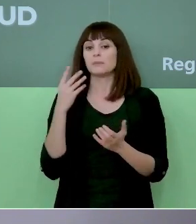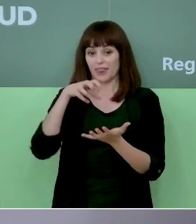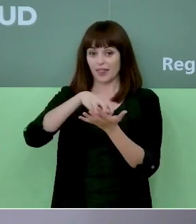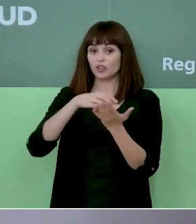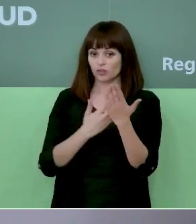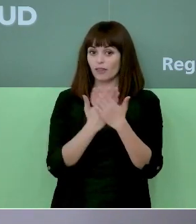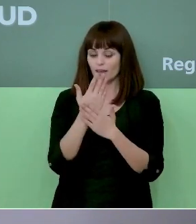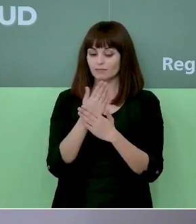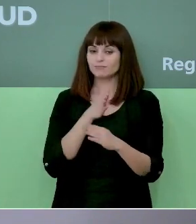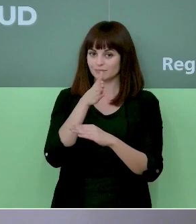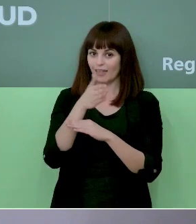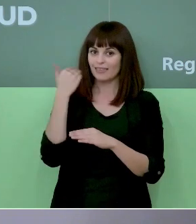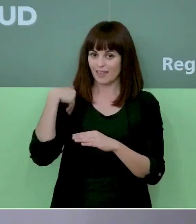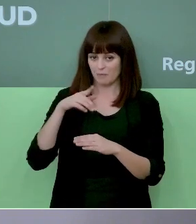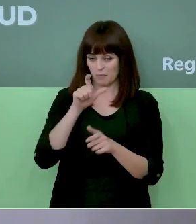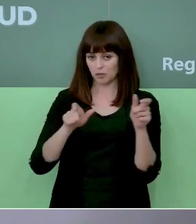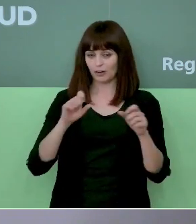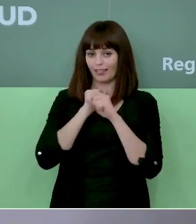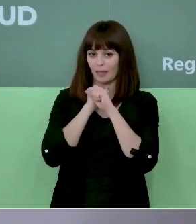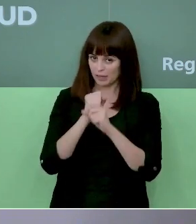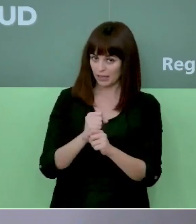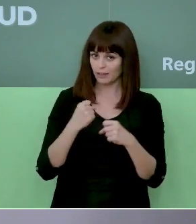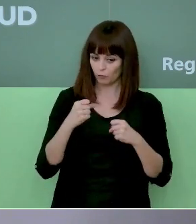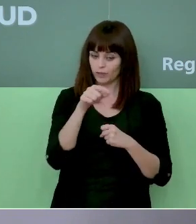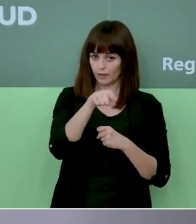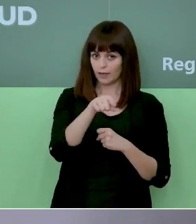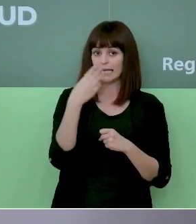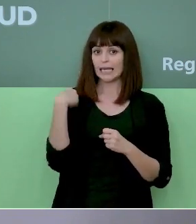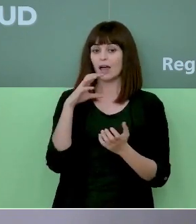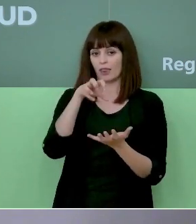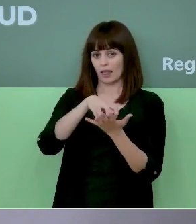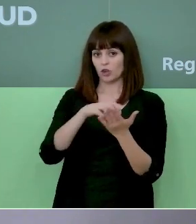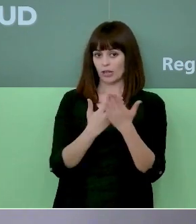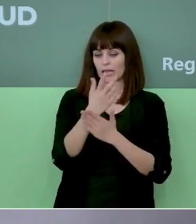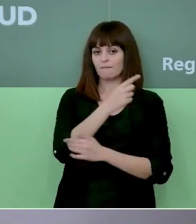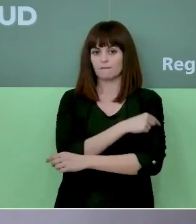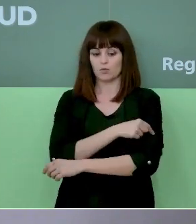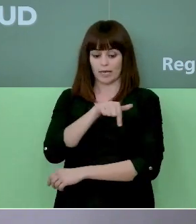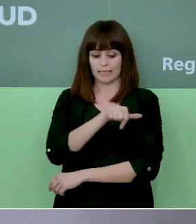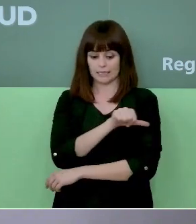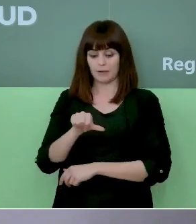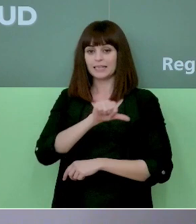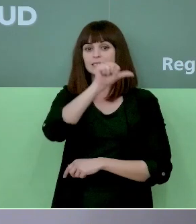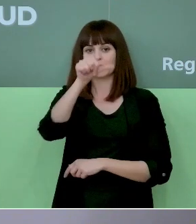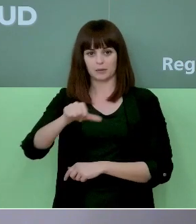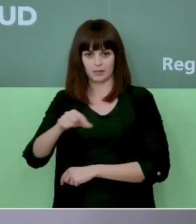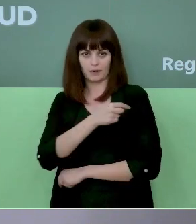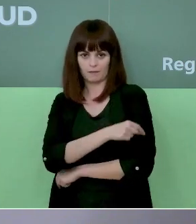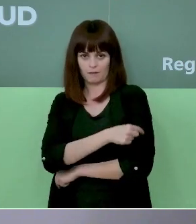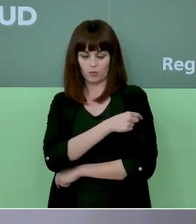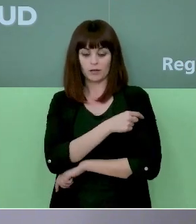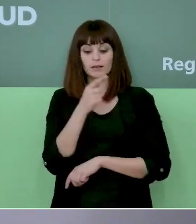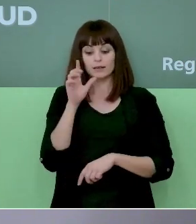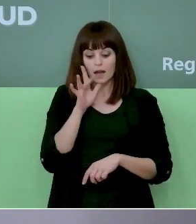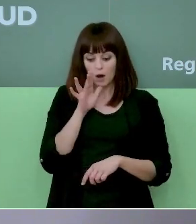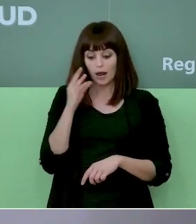de día, que son grandes dependientes, pero que están en centros de día, se les está vacunando durante esta semana y durante la semana siguiente y estamos